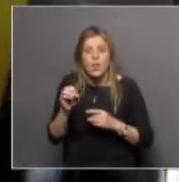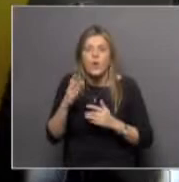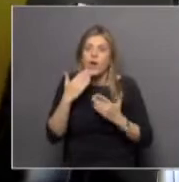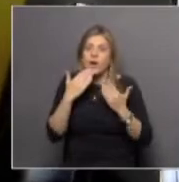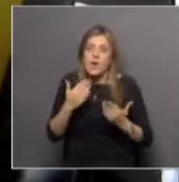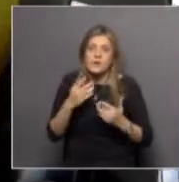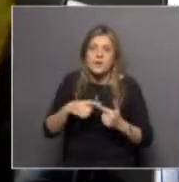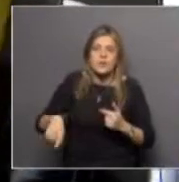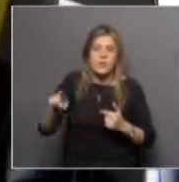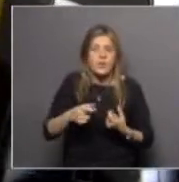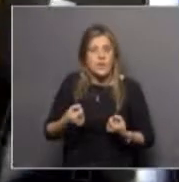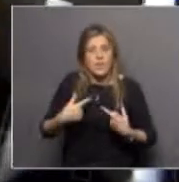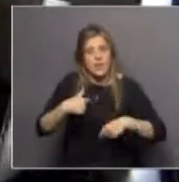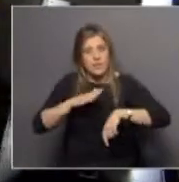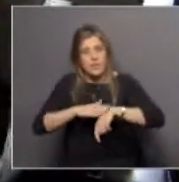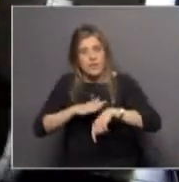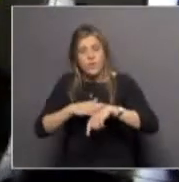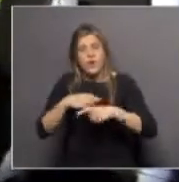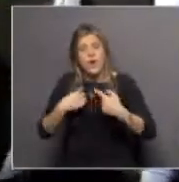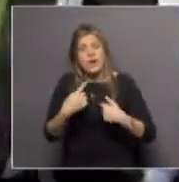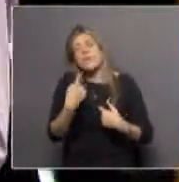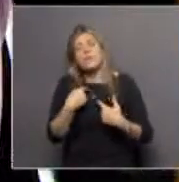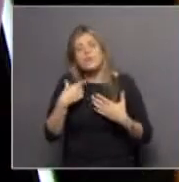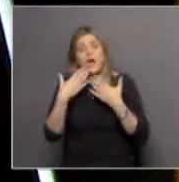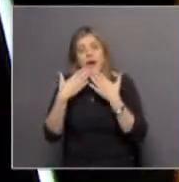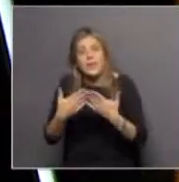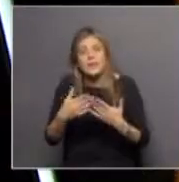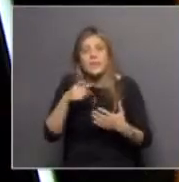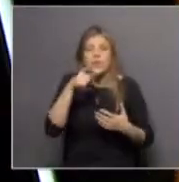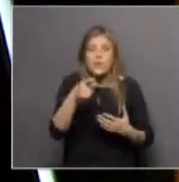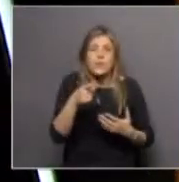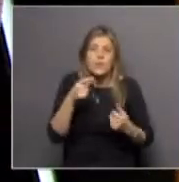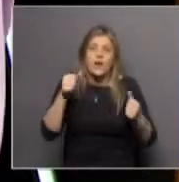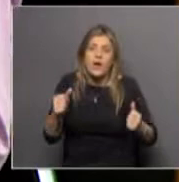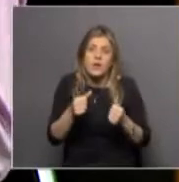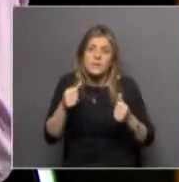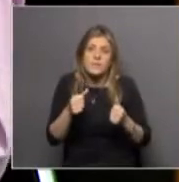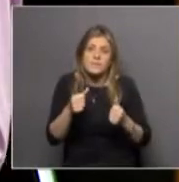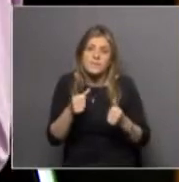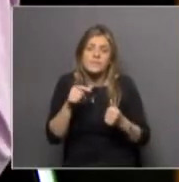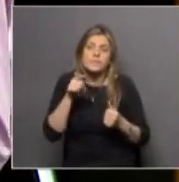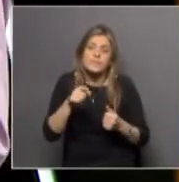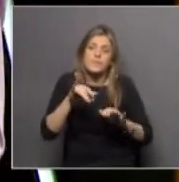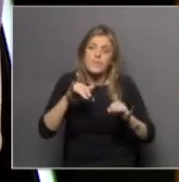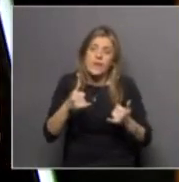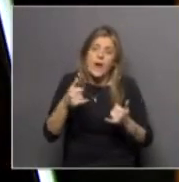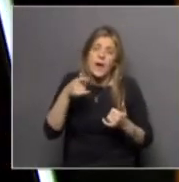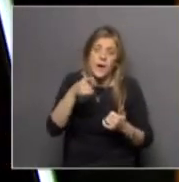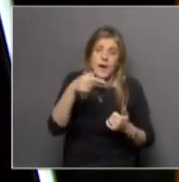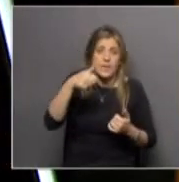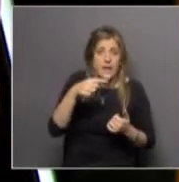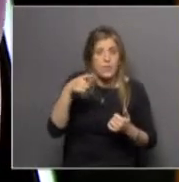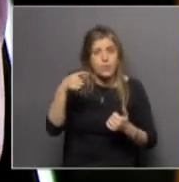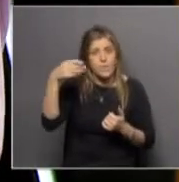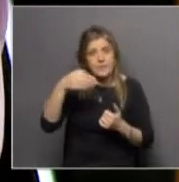por el espacio. Los agradecidos somos nosotros por tu predisposición. Natalia, entre otras cosas, tú has participado en la